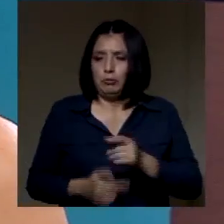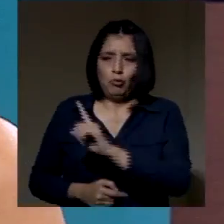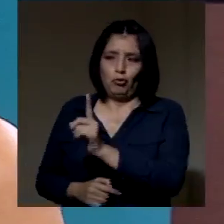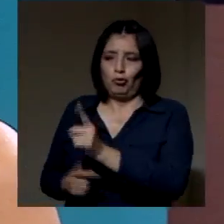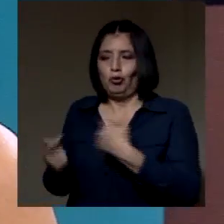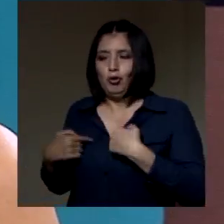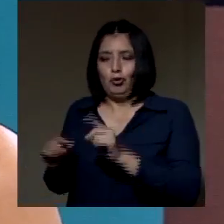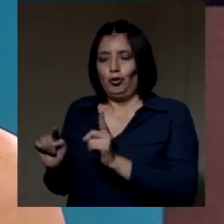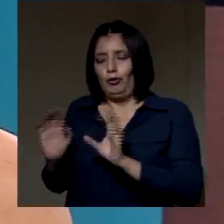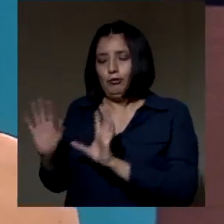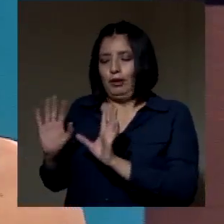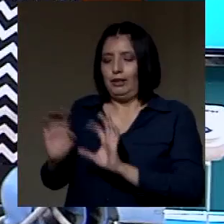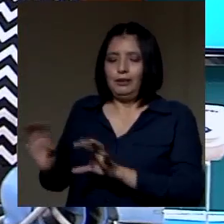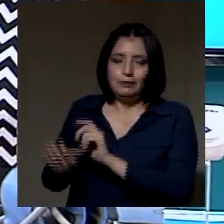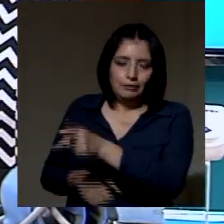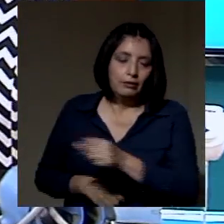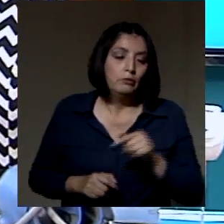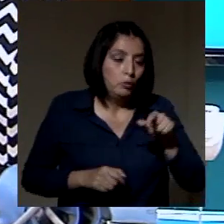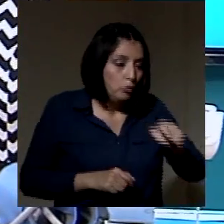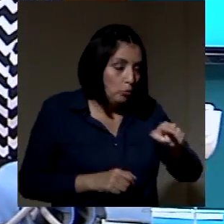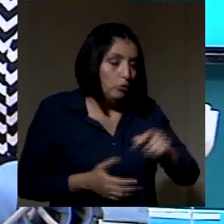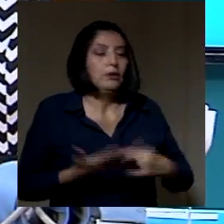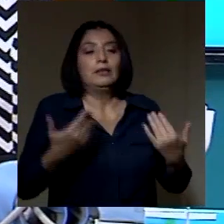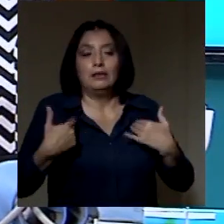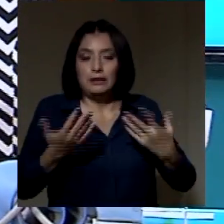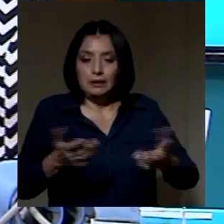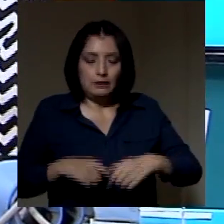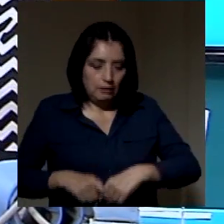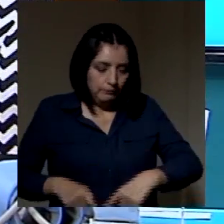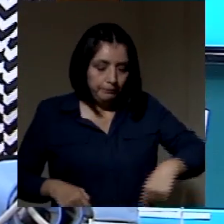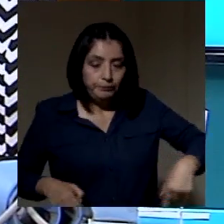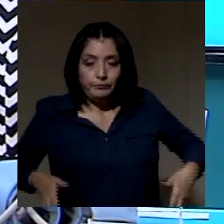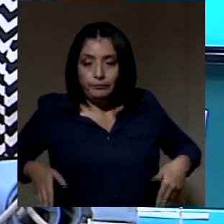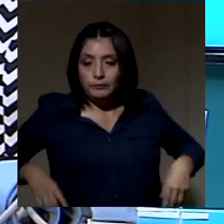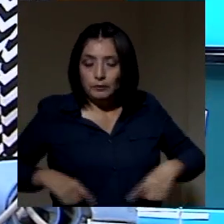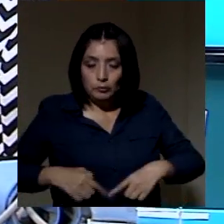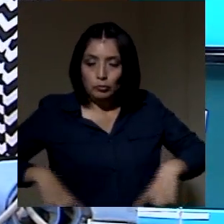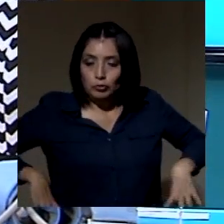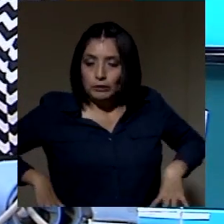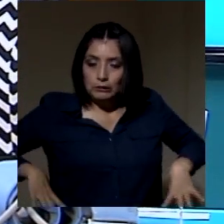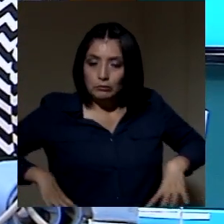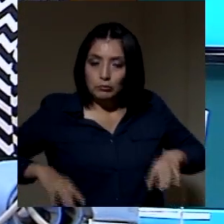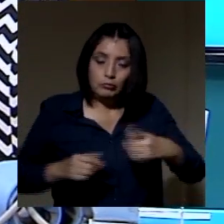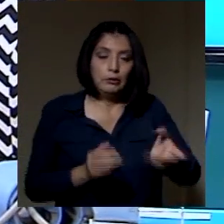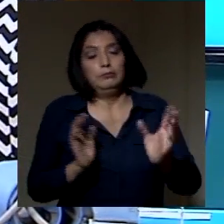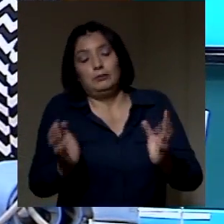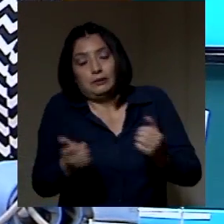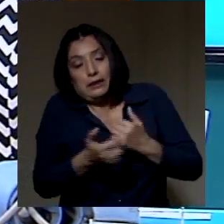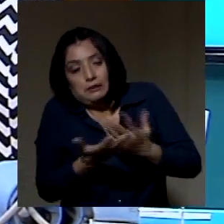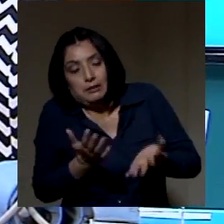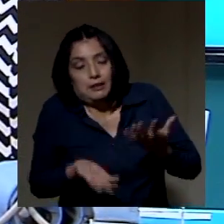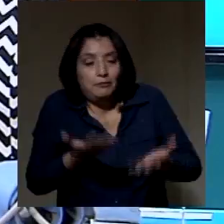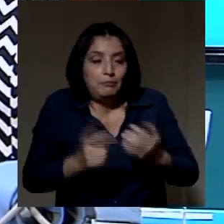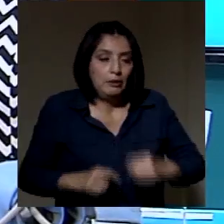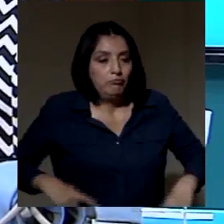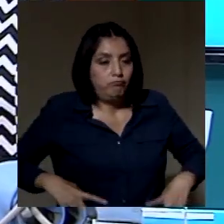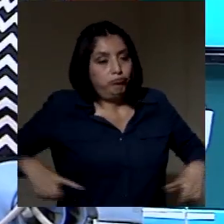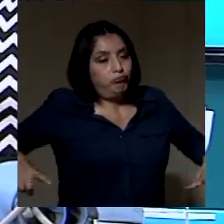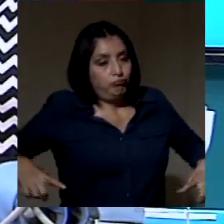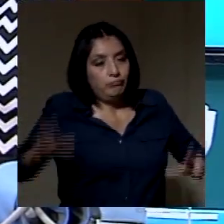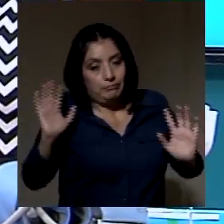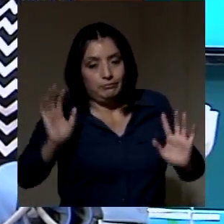no me atrevería a hacer cosas semejantes. Usted se tiene que medir la cinturita. Eso de cinturita por cariño, porque puede haber una cinturaza.